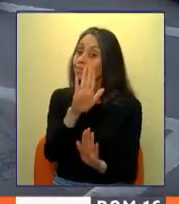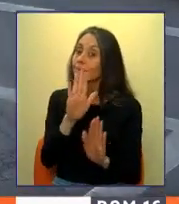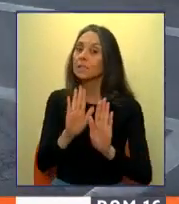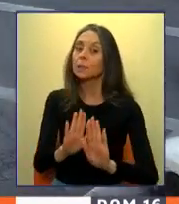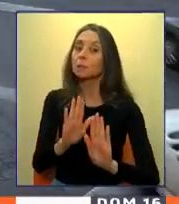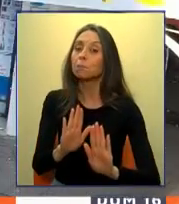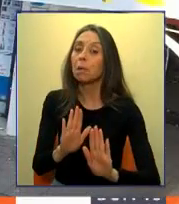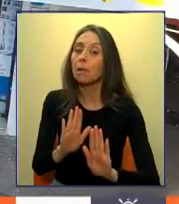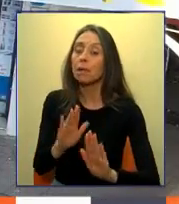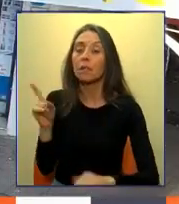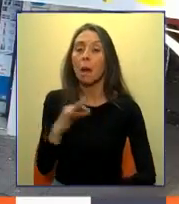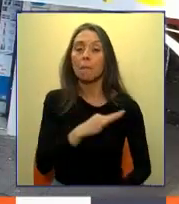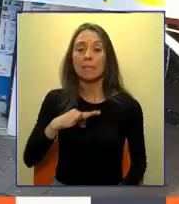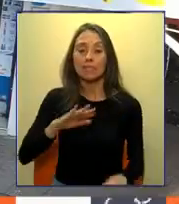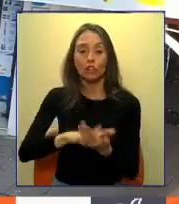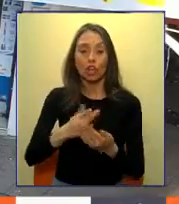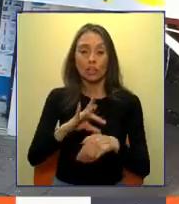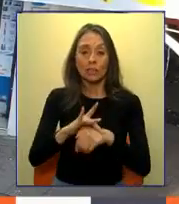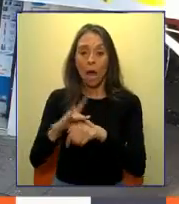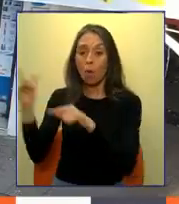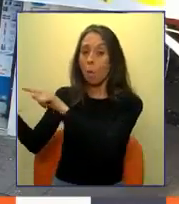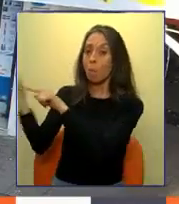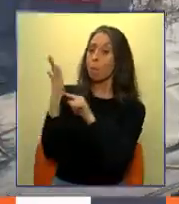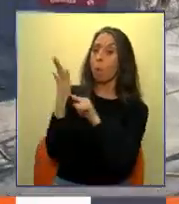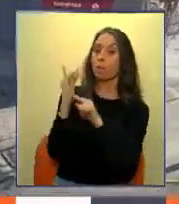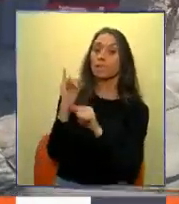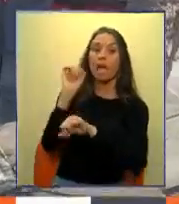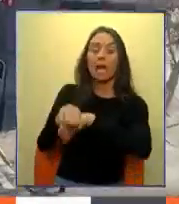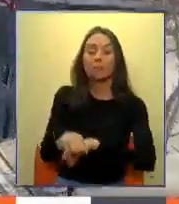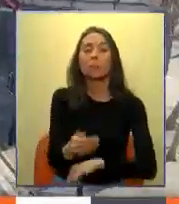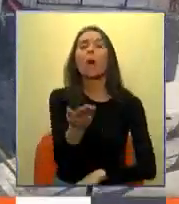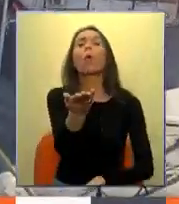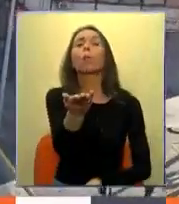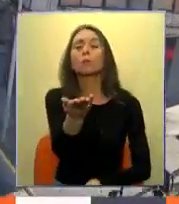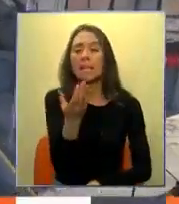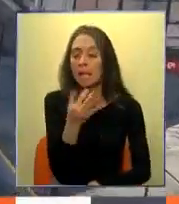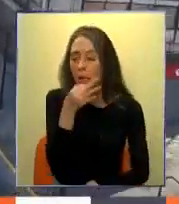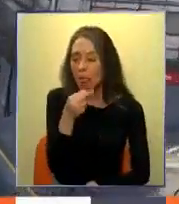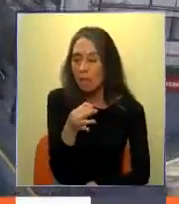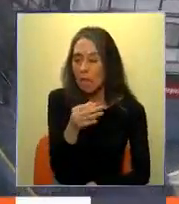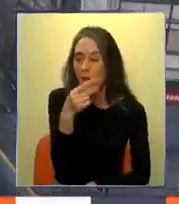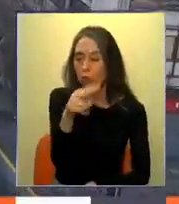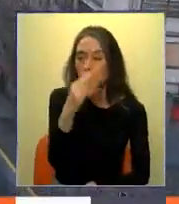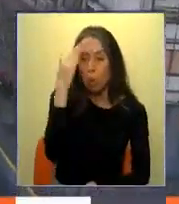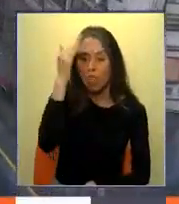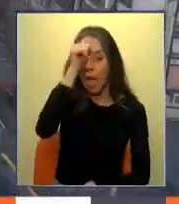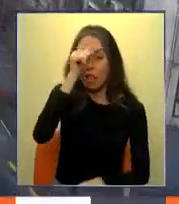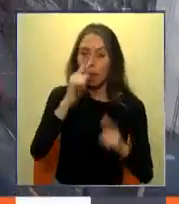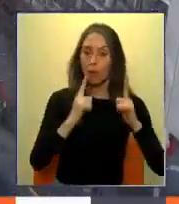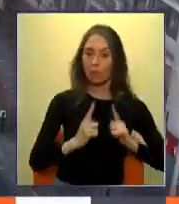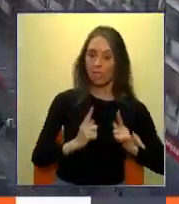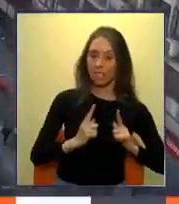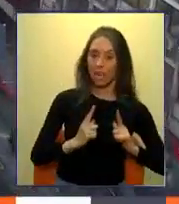para ver si el Minsal acepta la propuesta. ¿Y usted, qué diría, cambiaría su domingo por un día de la semana?